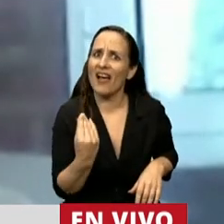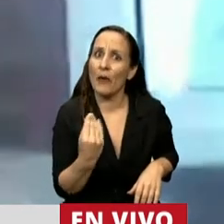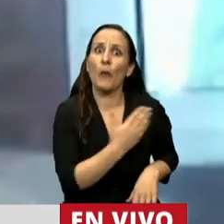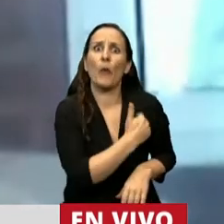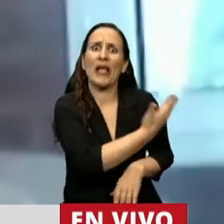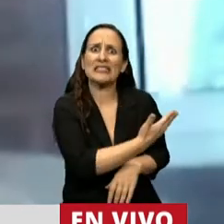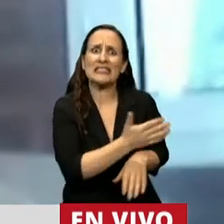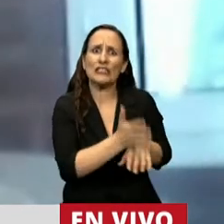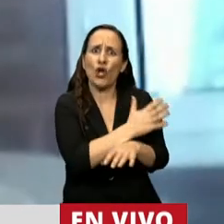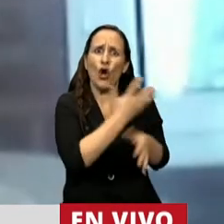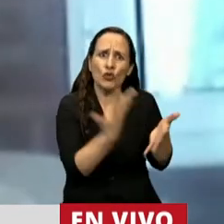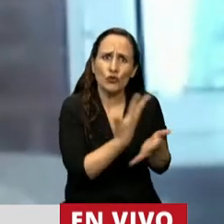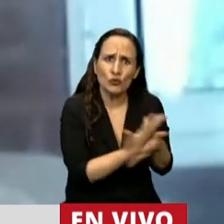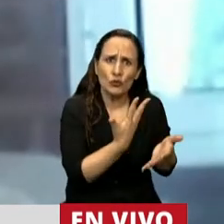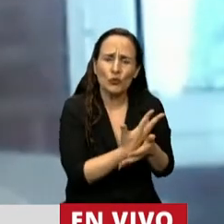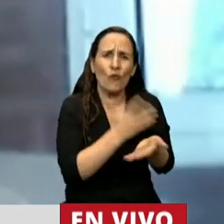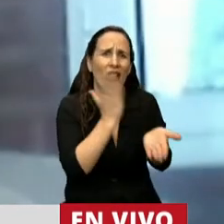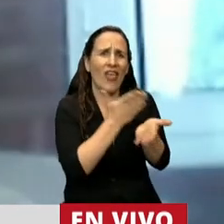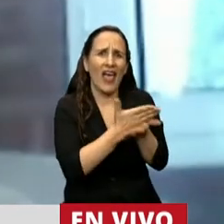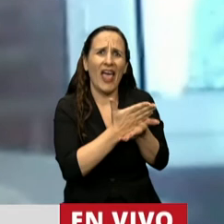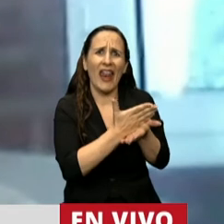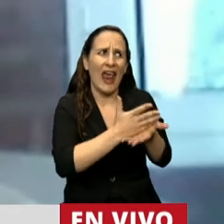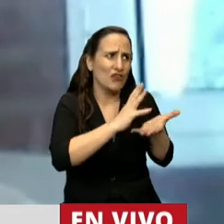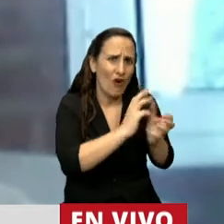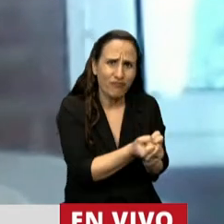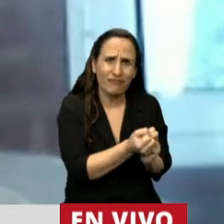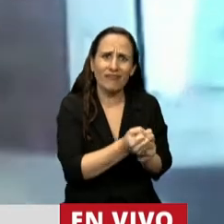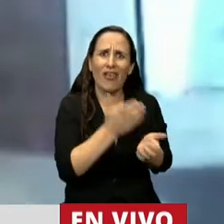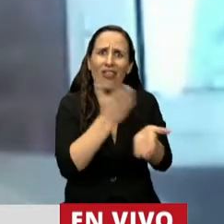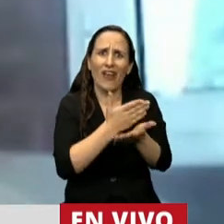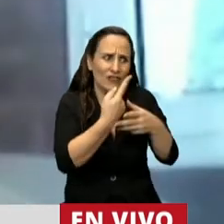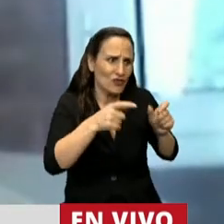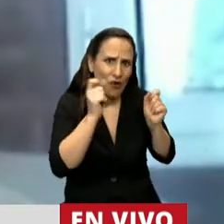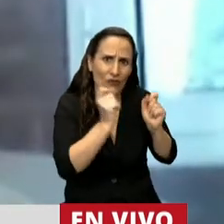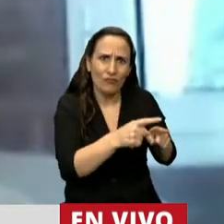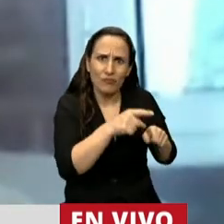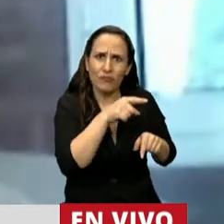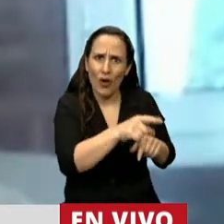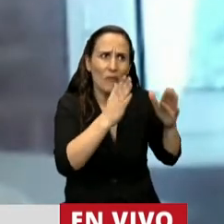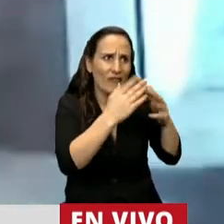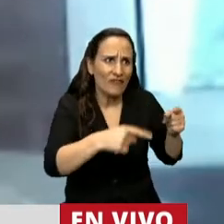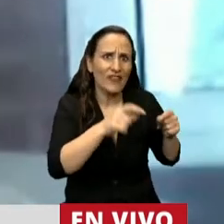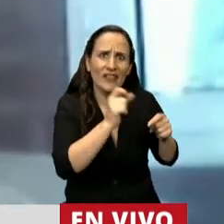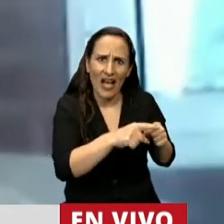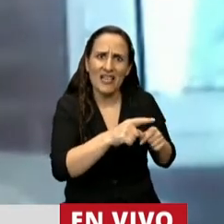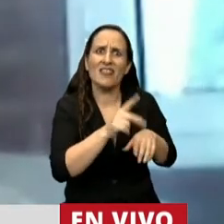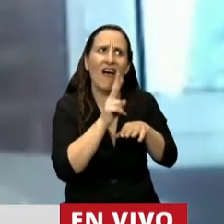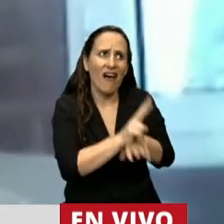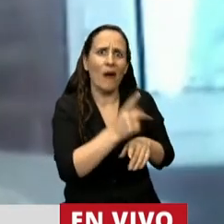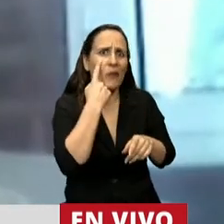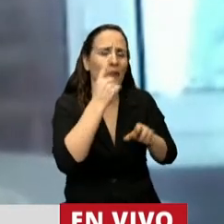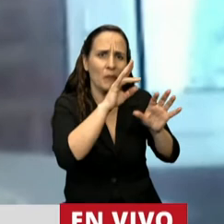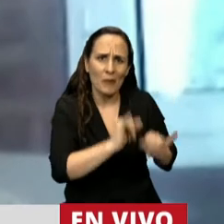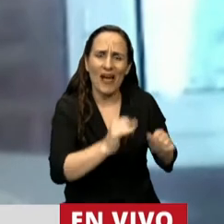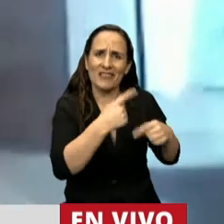han sufrido un atropello a sus derechos, a su derecho a la propiedad, pero también a su derecho a la integridad, a vivir en